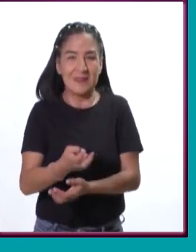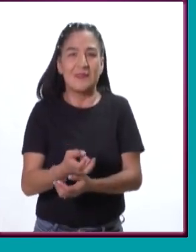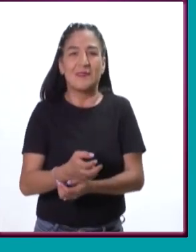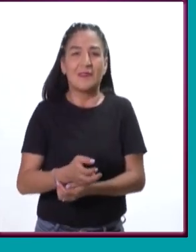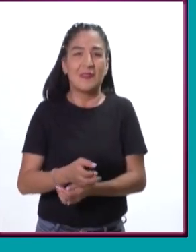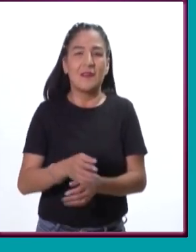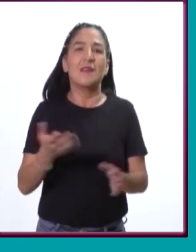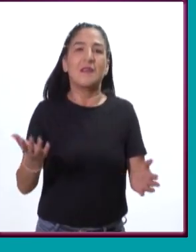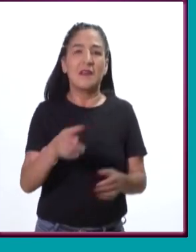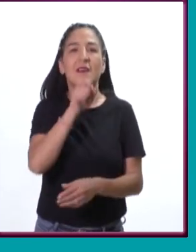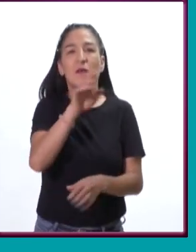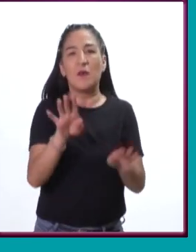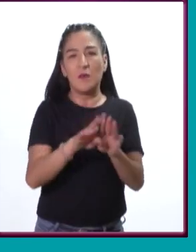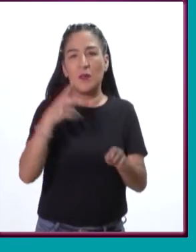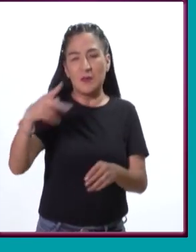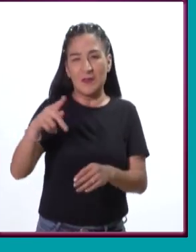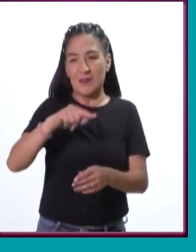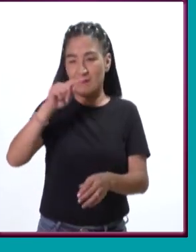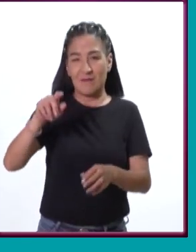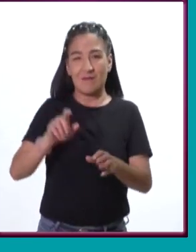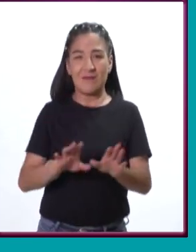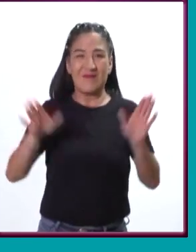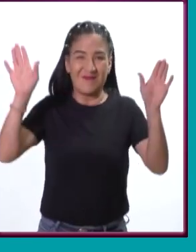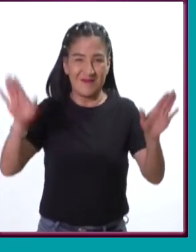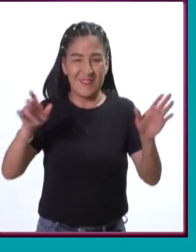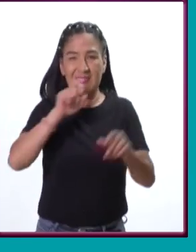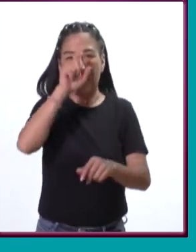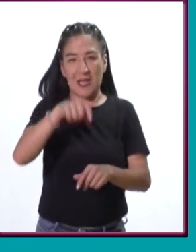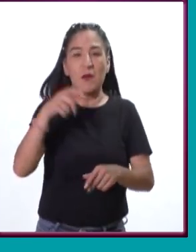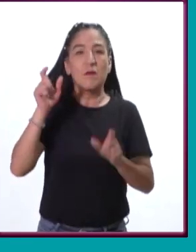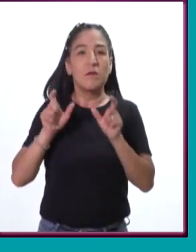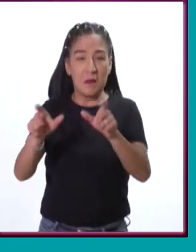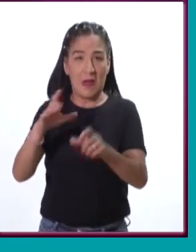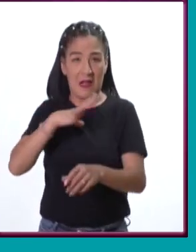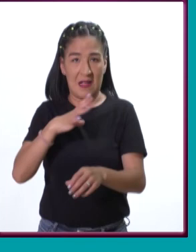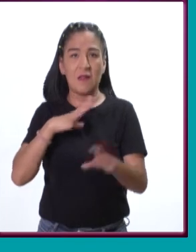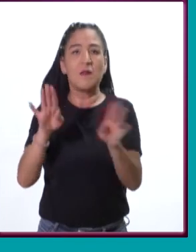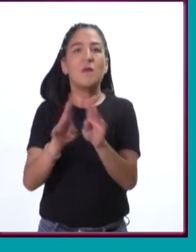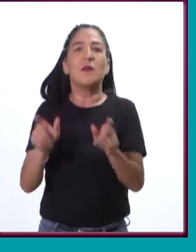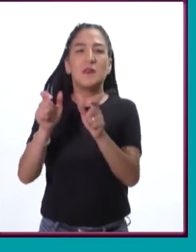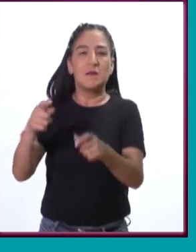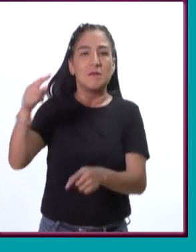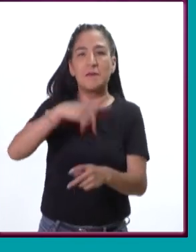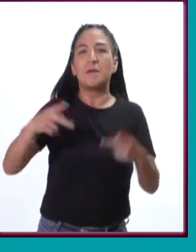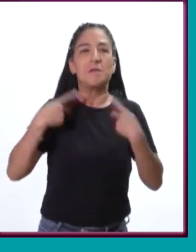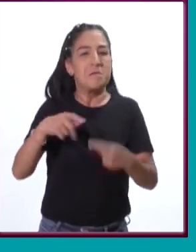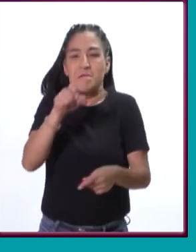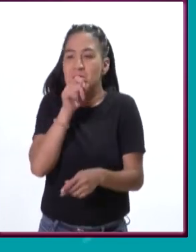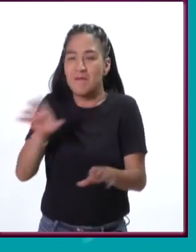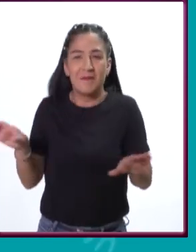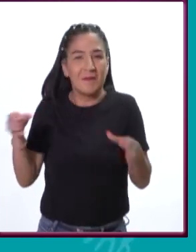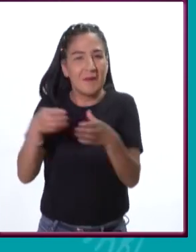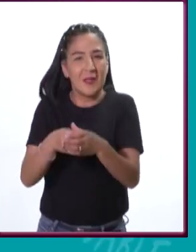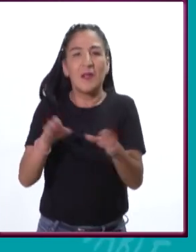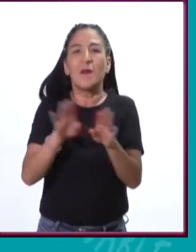en algunos casos con la participación de la gente que vive en esos lugares.